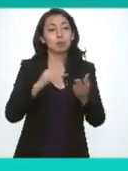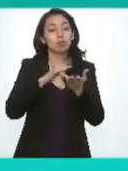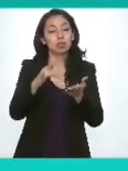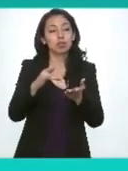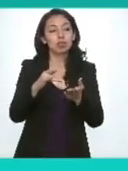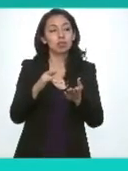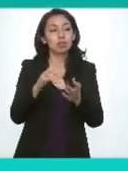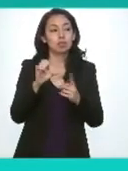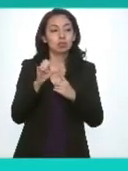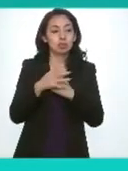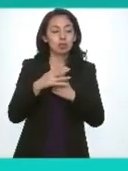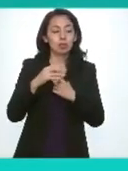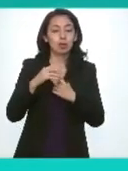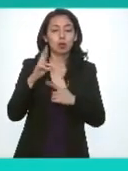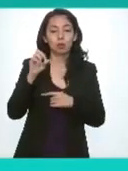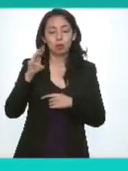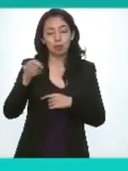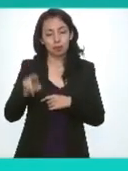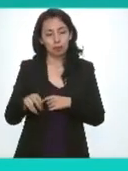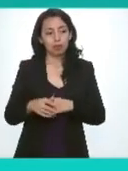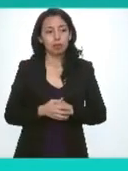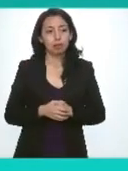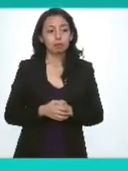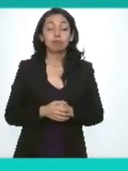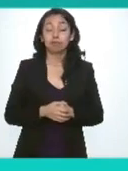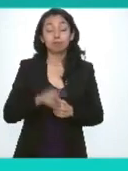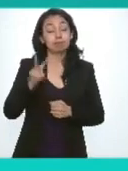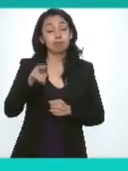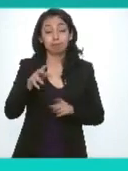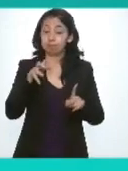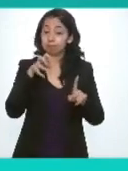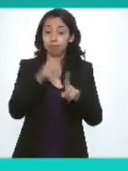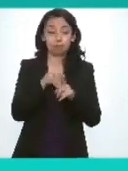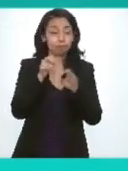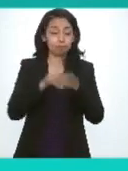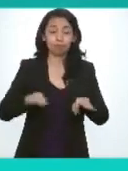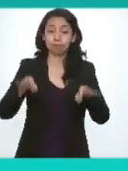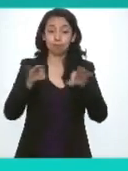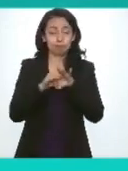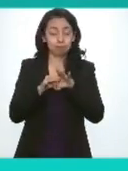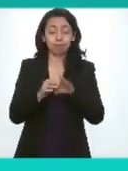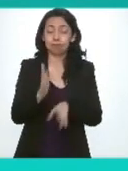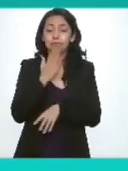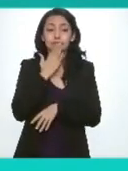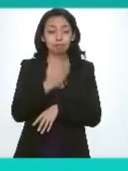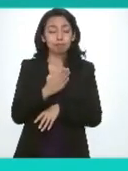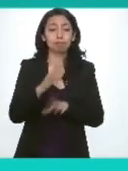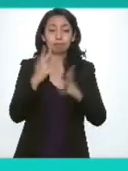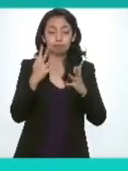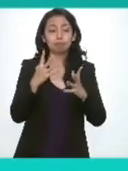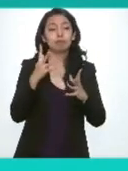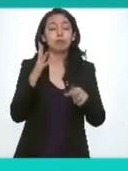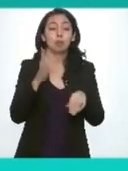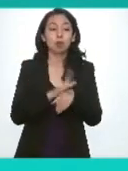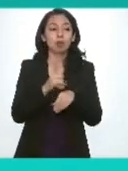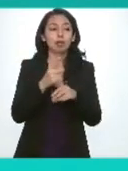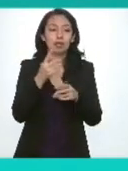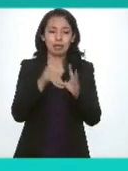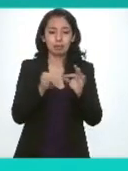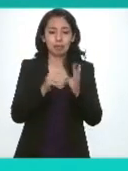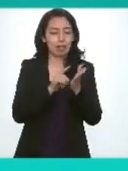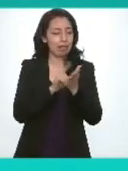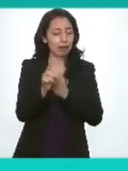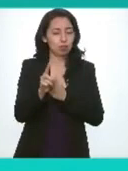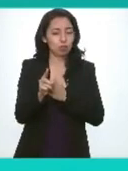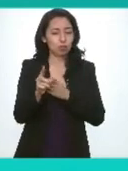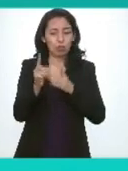comisionada Román sin duda es un logro muy importante y sobre todo que atiende también uno de los dos derechos